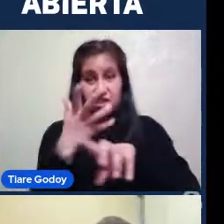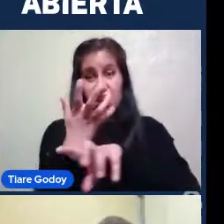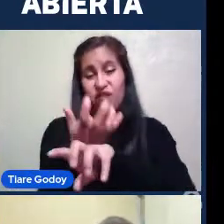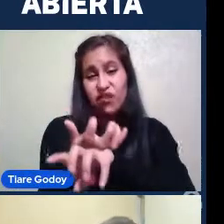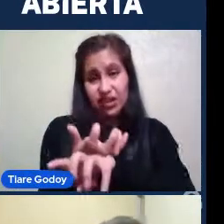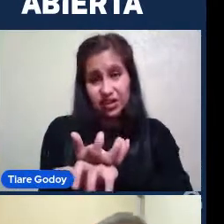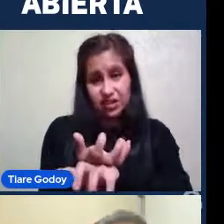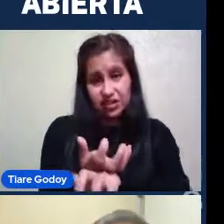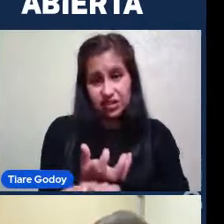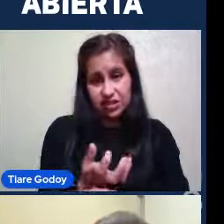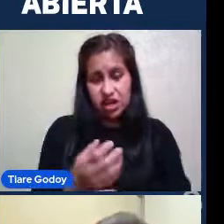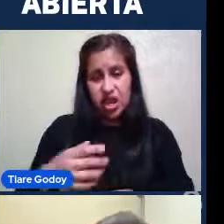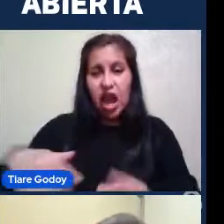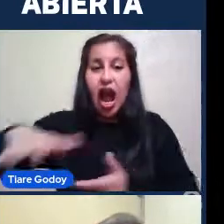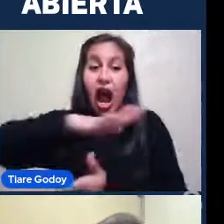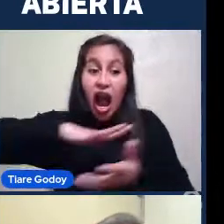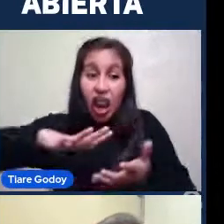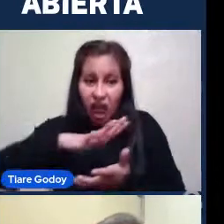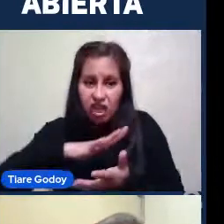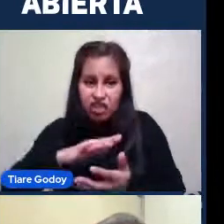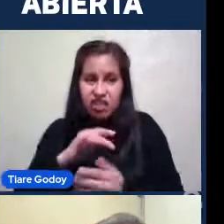es Una galaxia Y que no